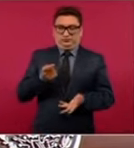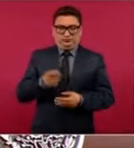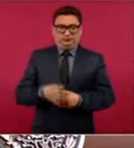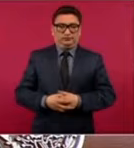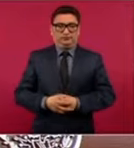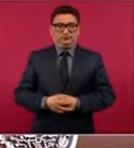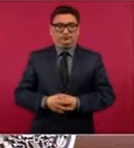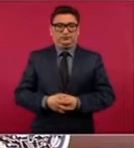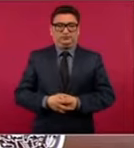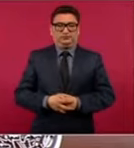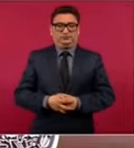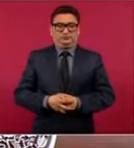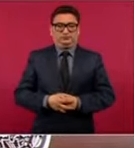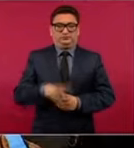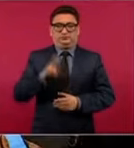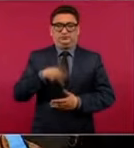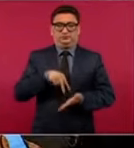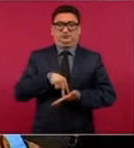tieso,